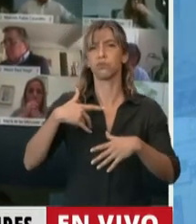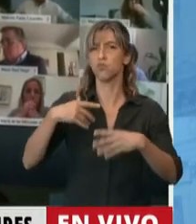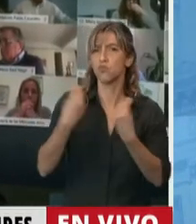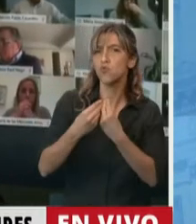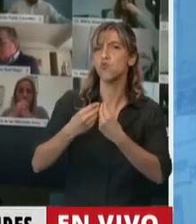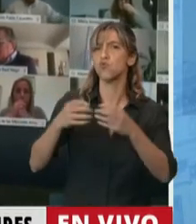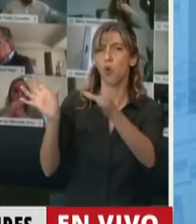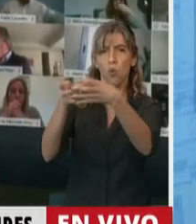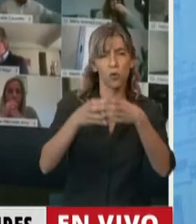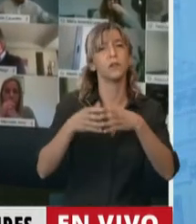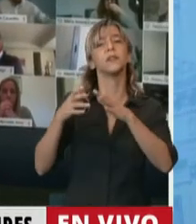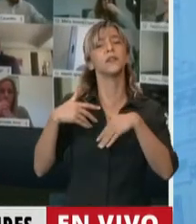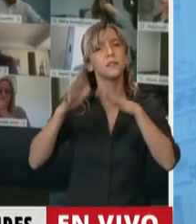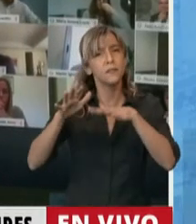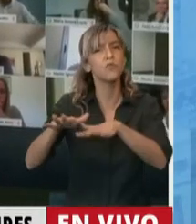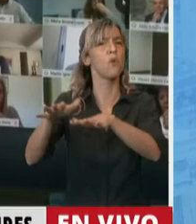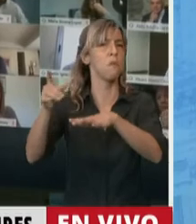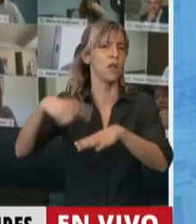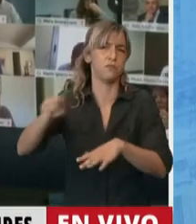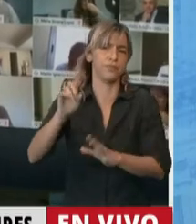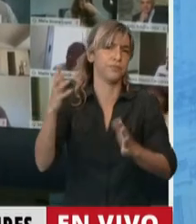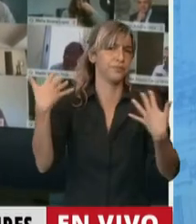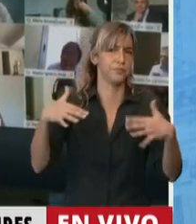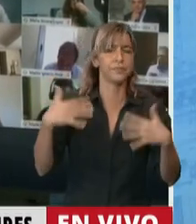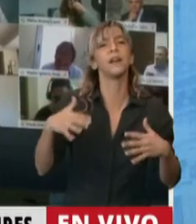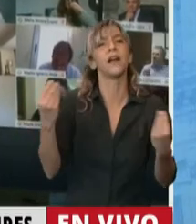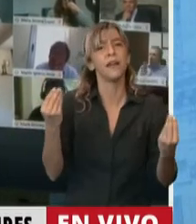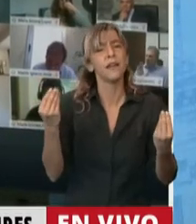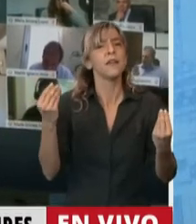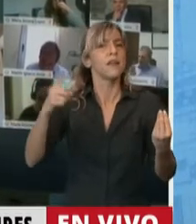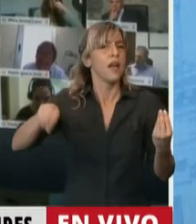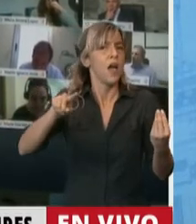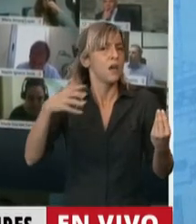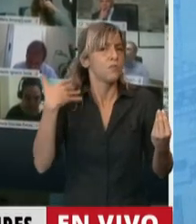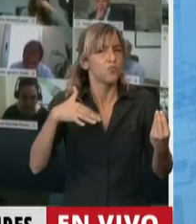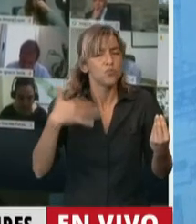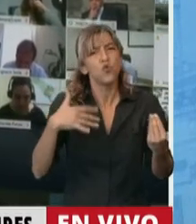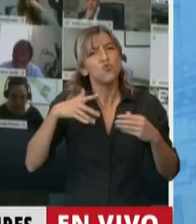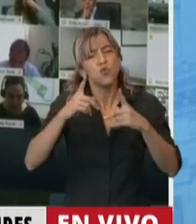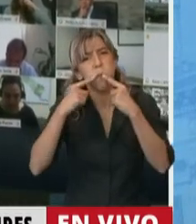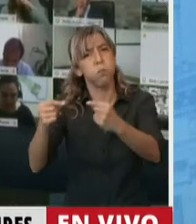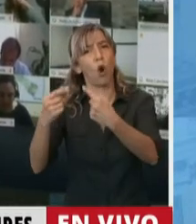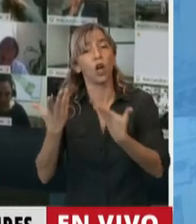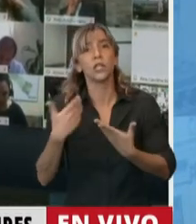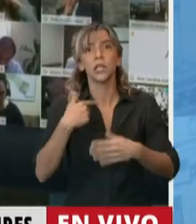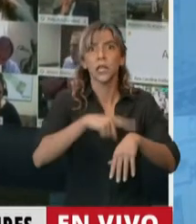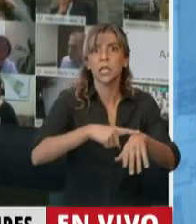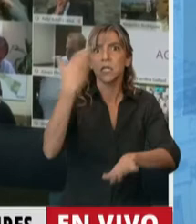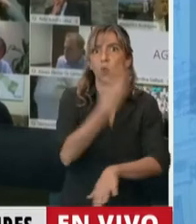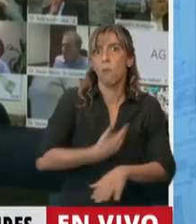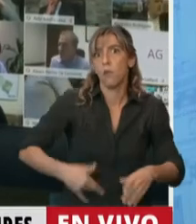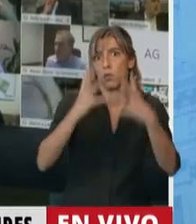organizaciones sociales, que es el que ocupó el espacio justamente en el marco de una hambruna